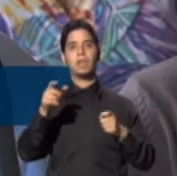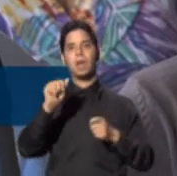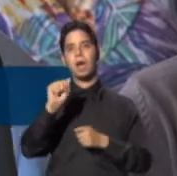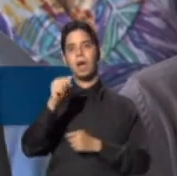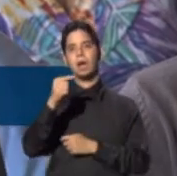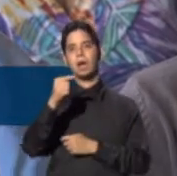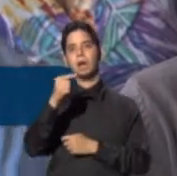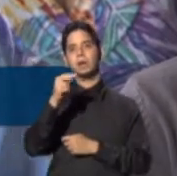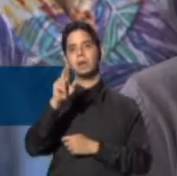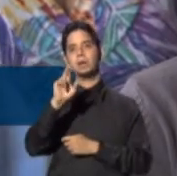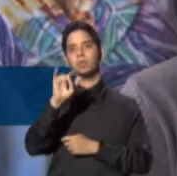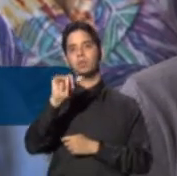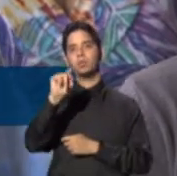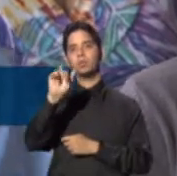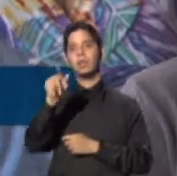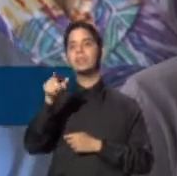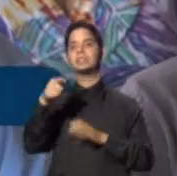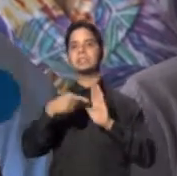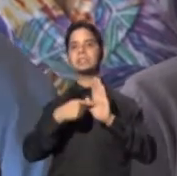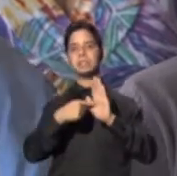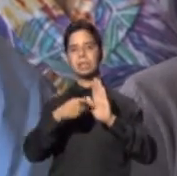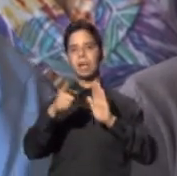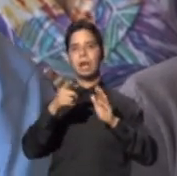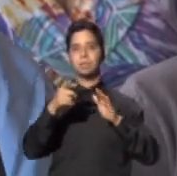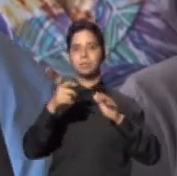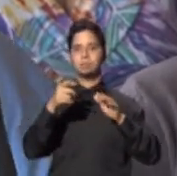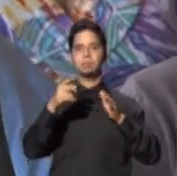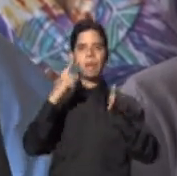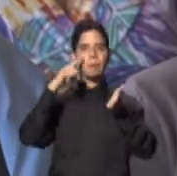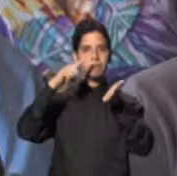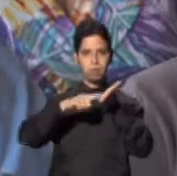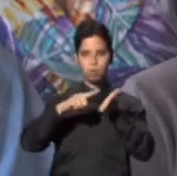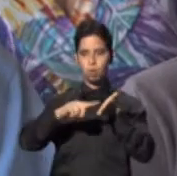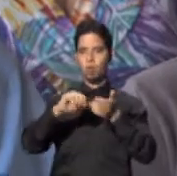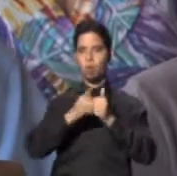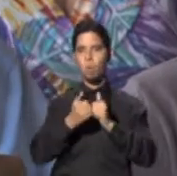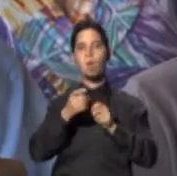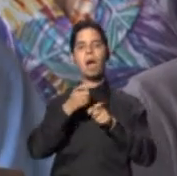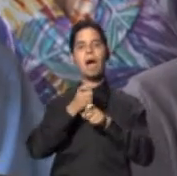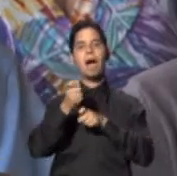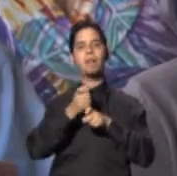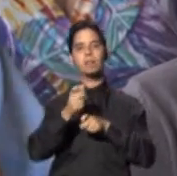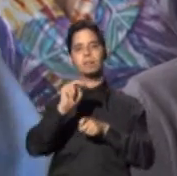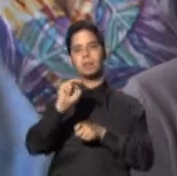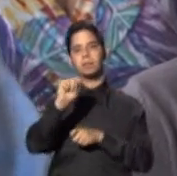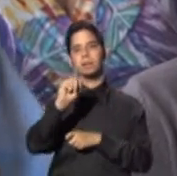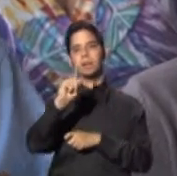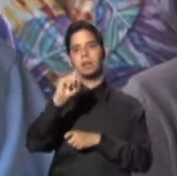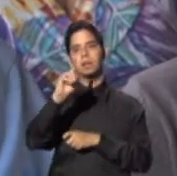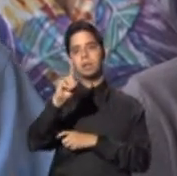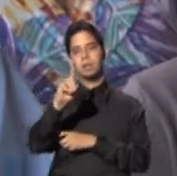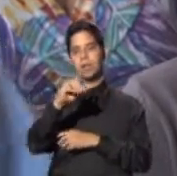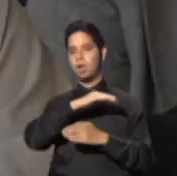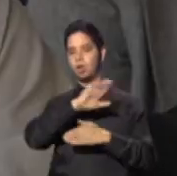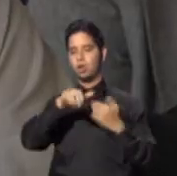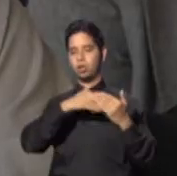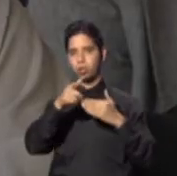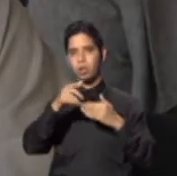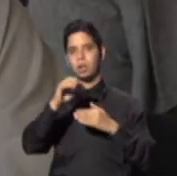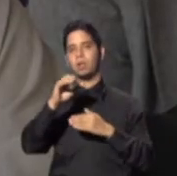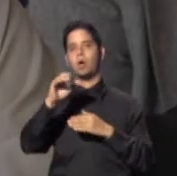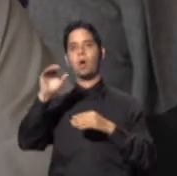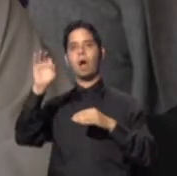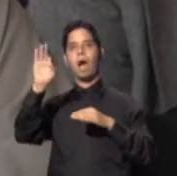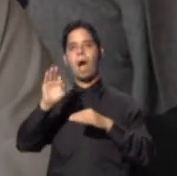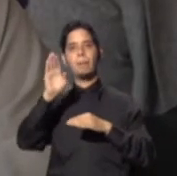estudio en donde se evalúa el daño que va a tener el NALED en todas las colmenas. Y cuando